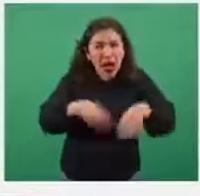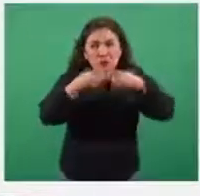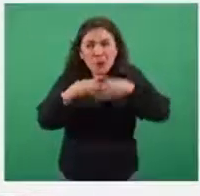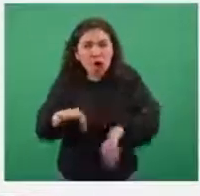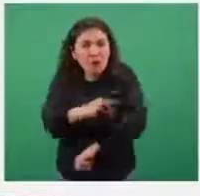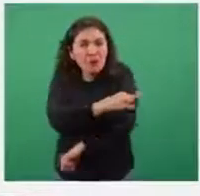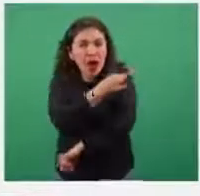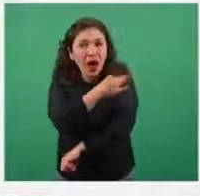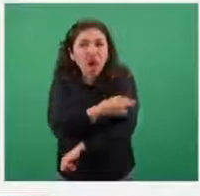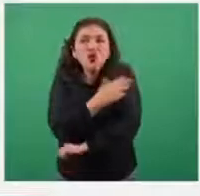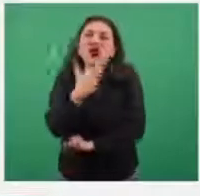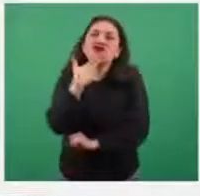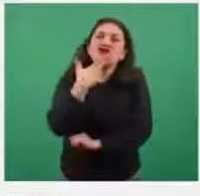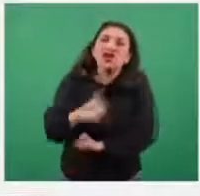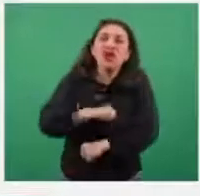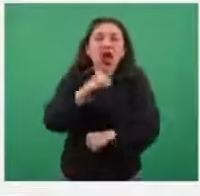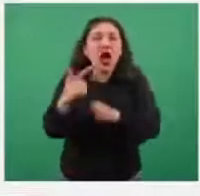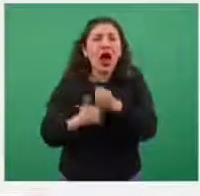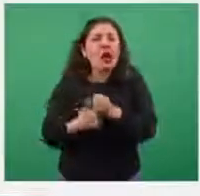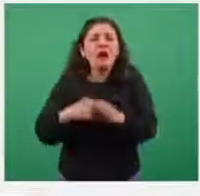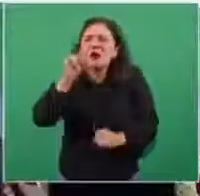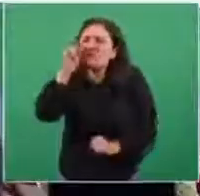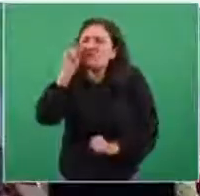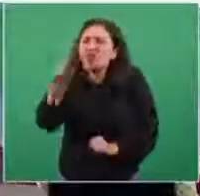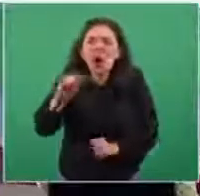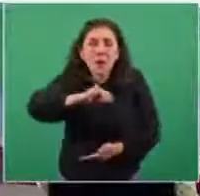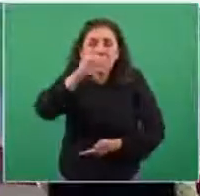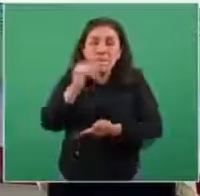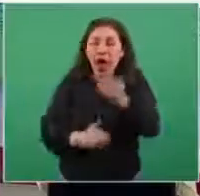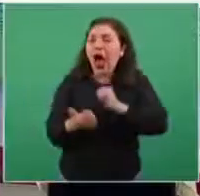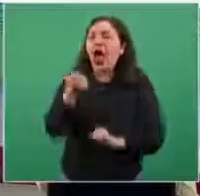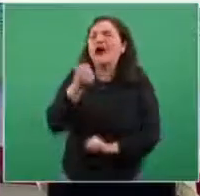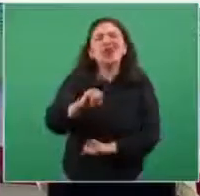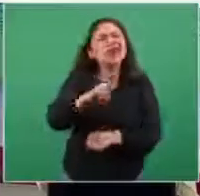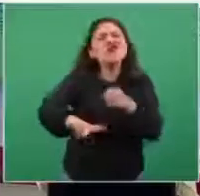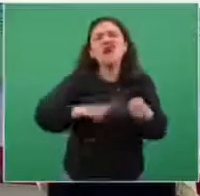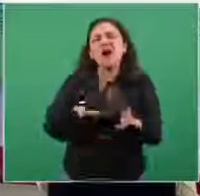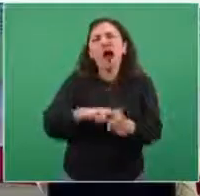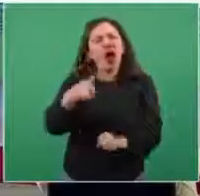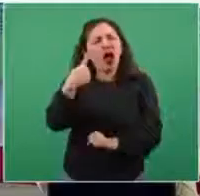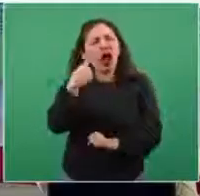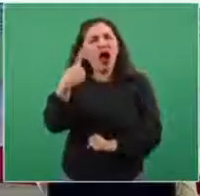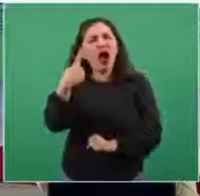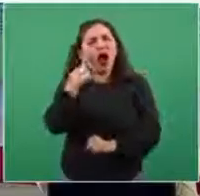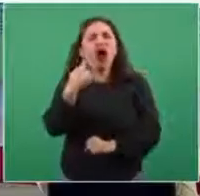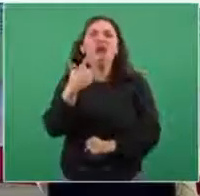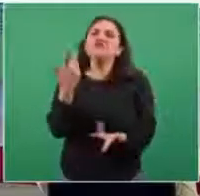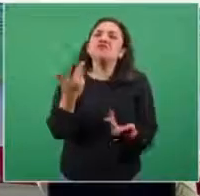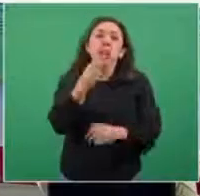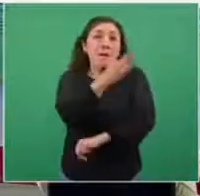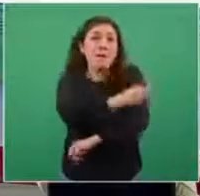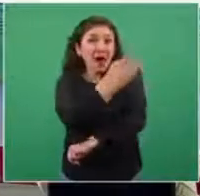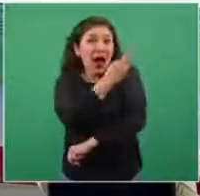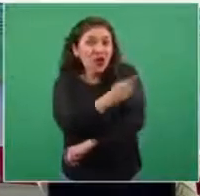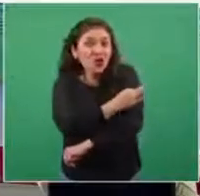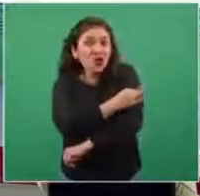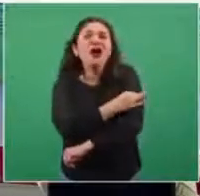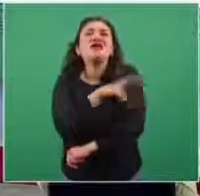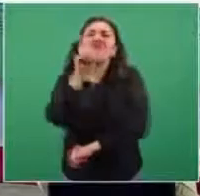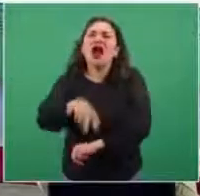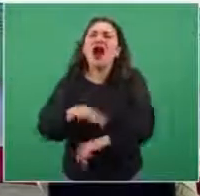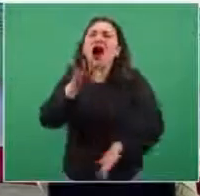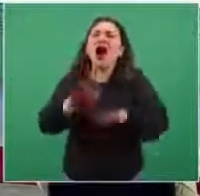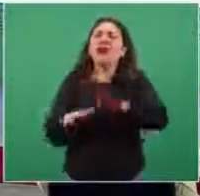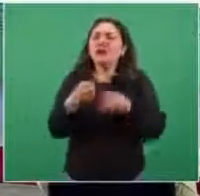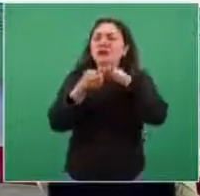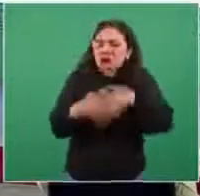desaprovechamiento que ha habido, mínima. Es convencional en el programa de vacunación de México y de varios otros países que se tenga un desperdicio